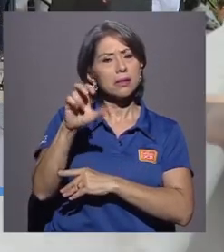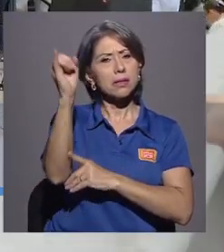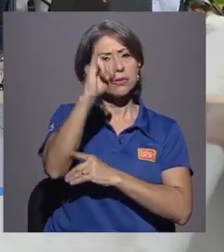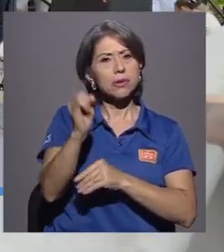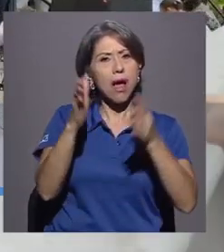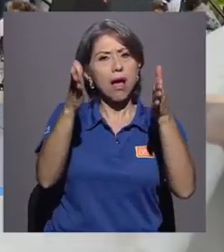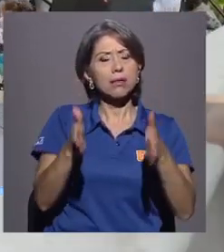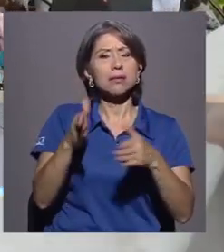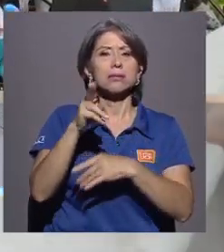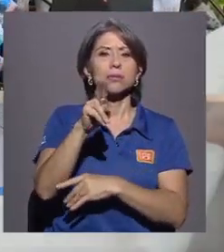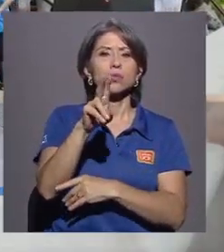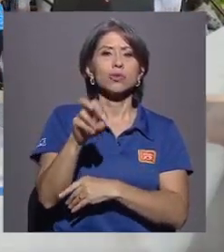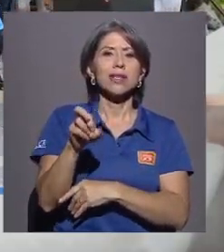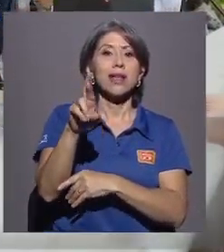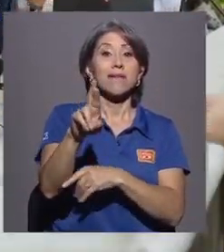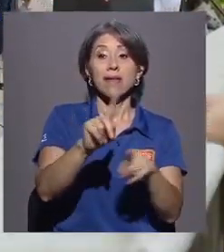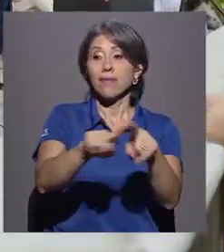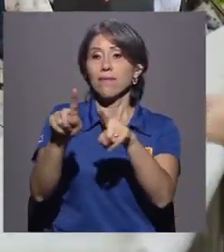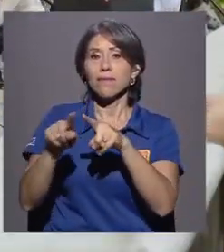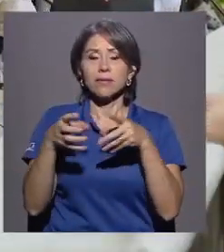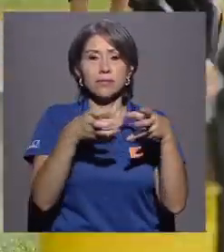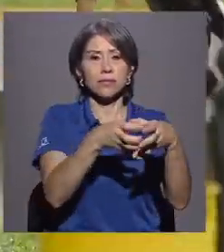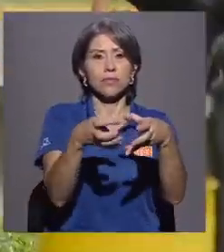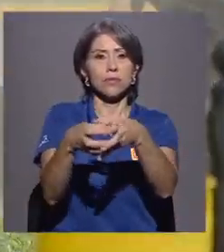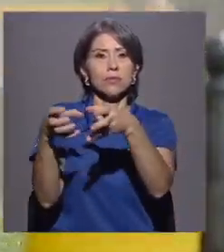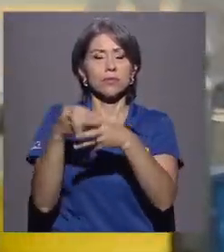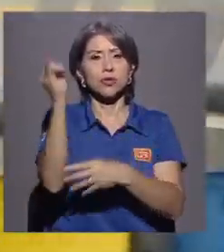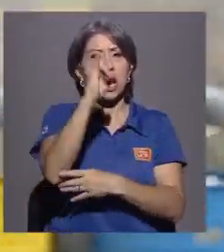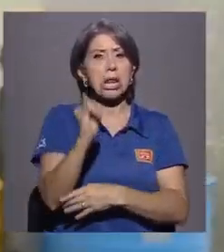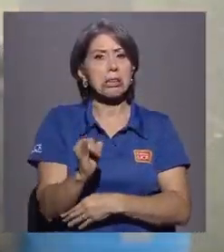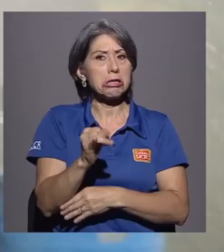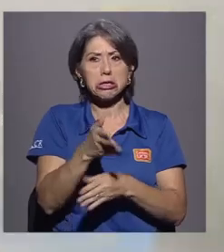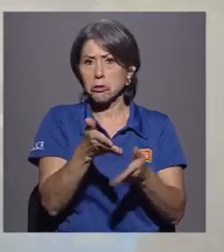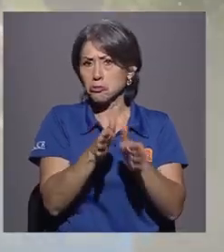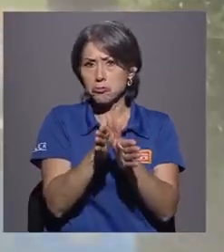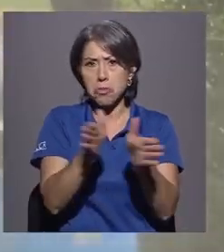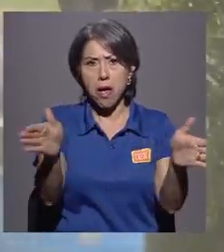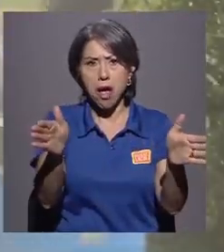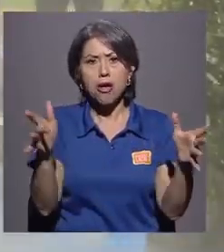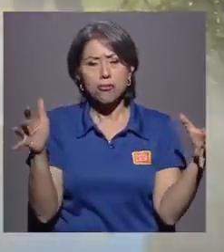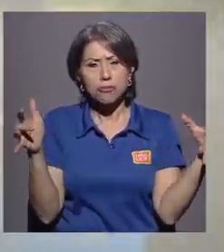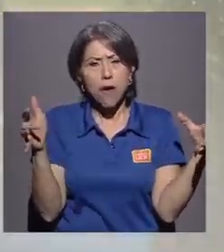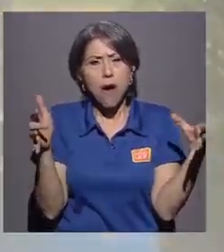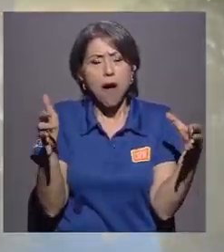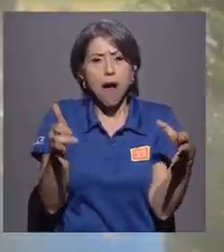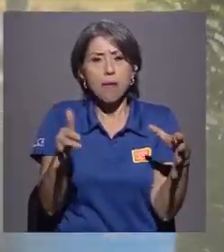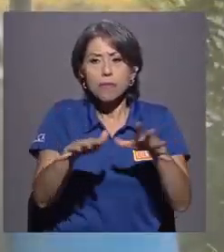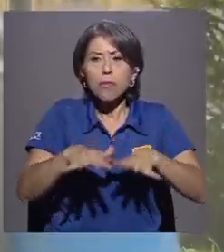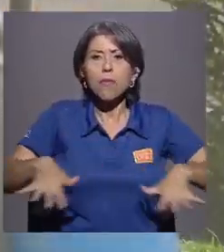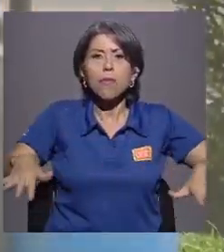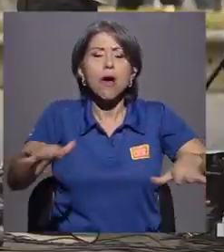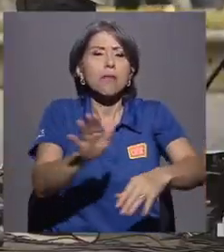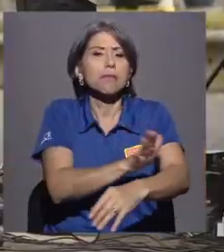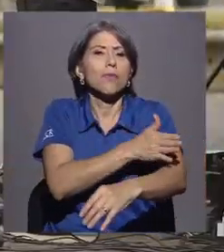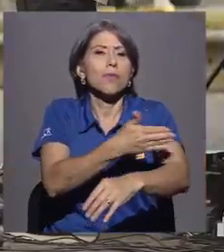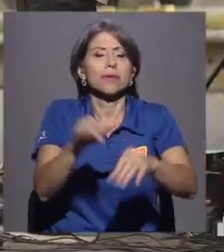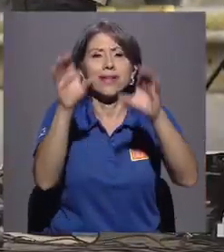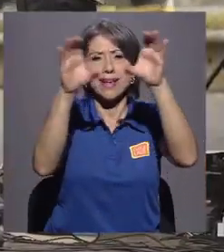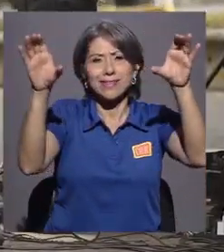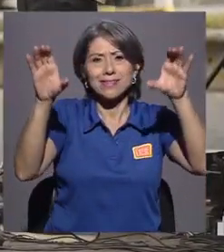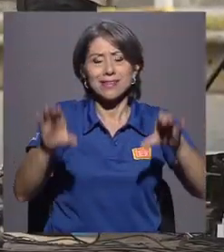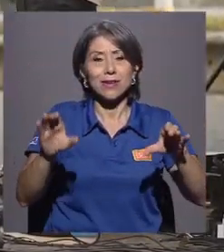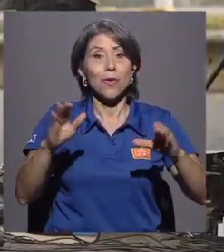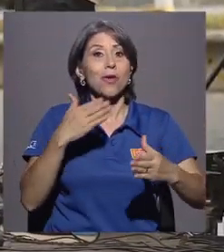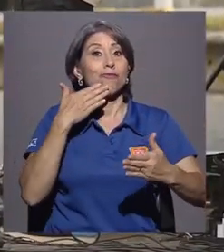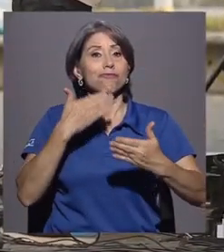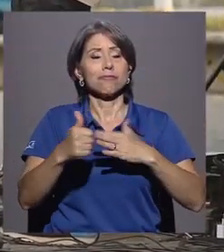artistas de la UCR y de otros grupos artísticos de la sociedad civil se unieron para llevar al campus música, circo